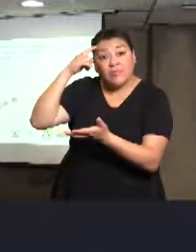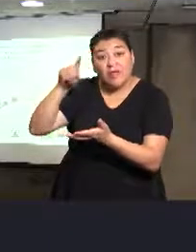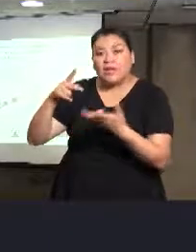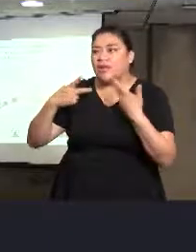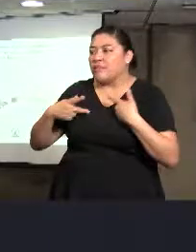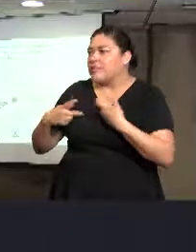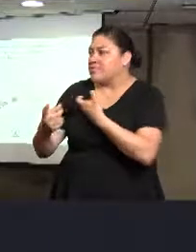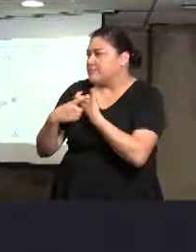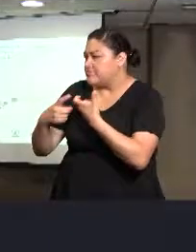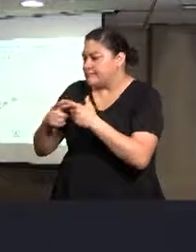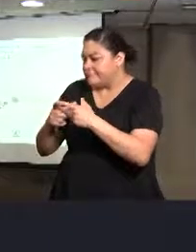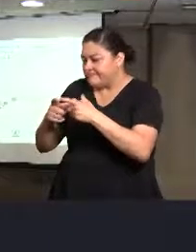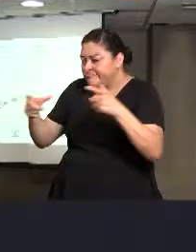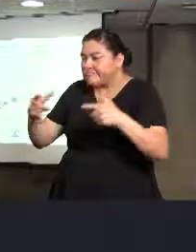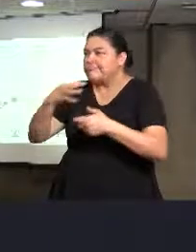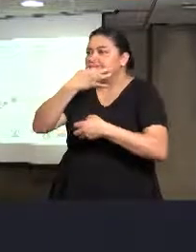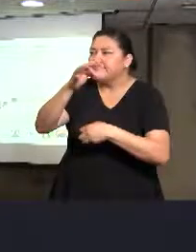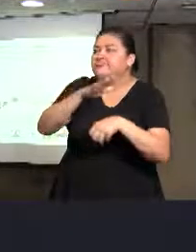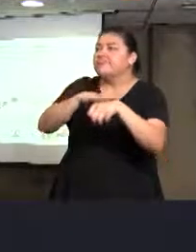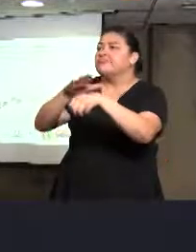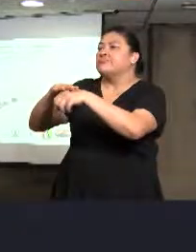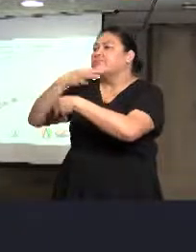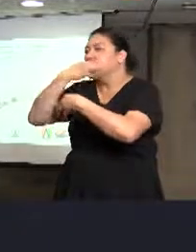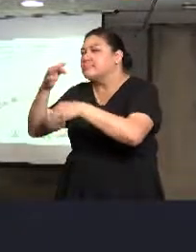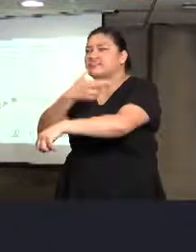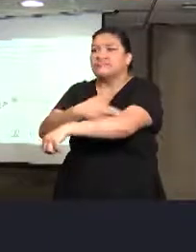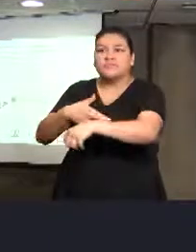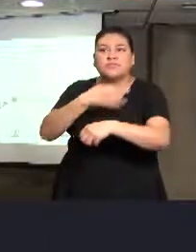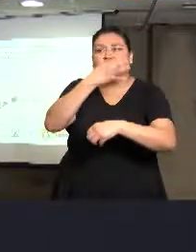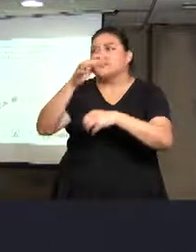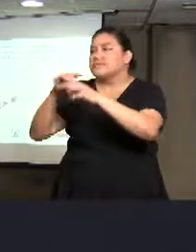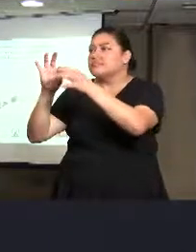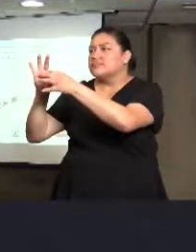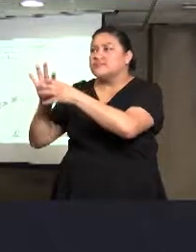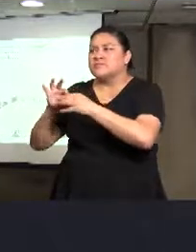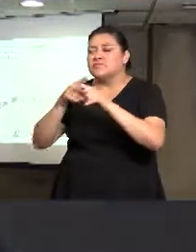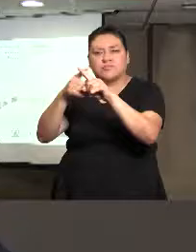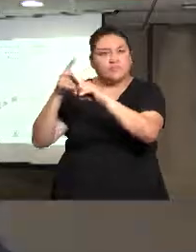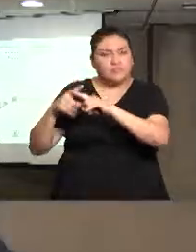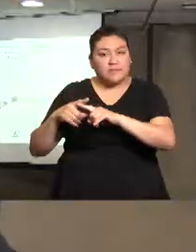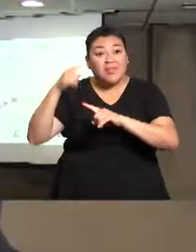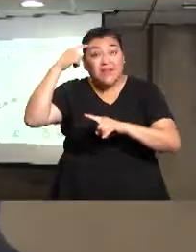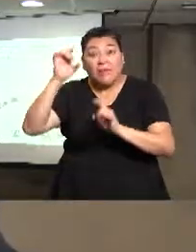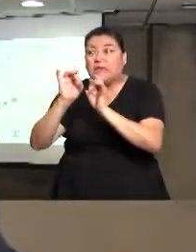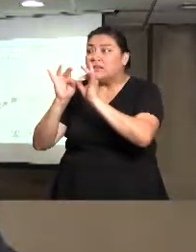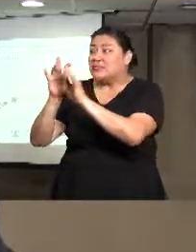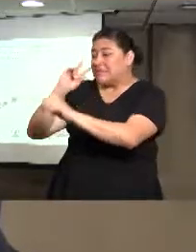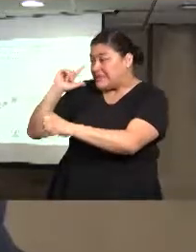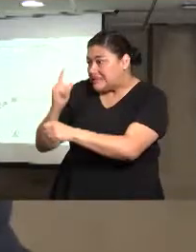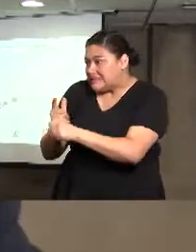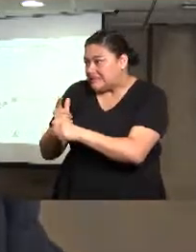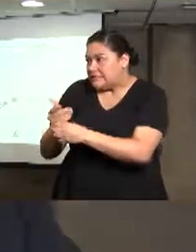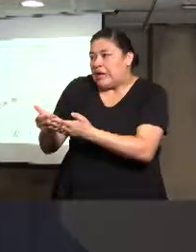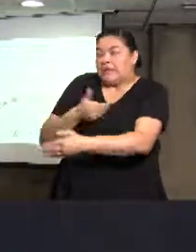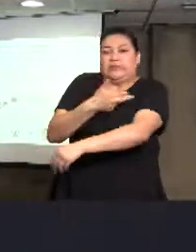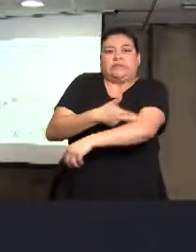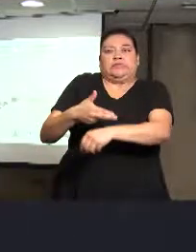ciudades para tomar conciencia del delito, pero más importante, actuar ante su presencia. Gracias.